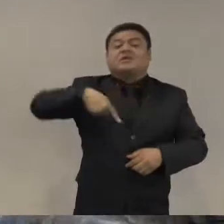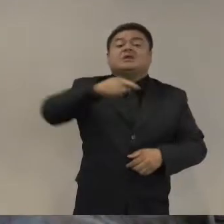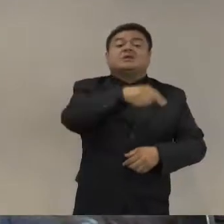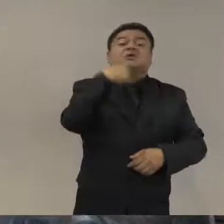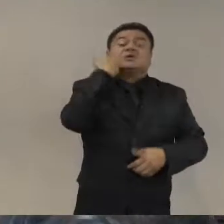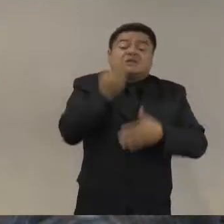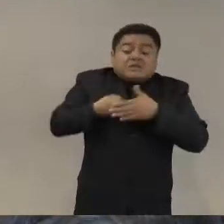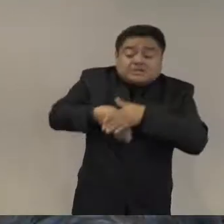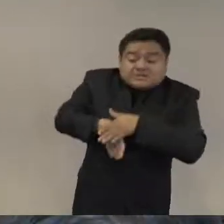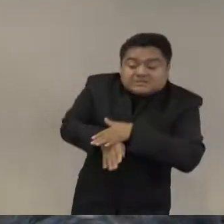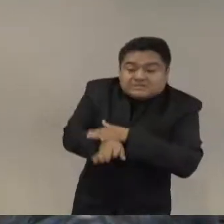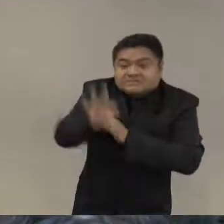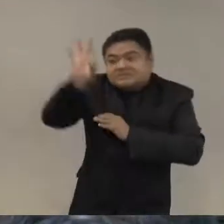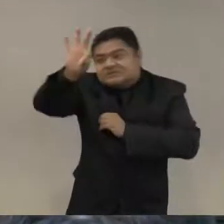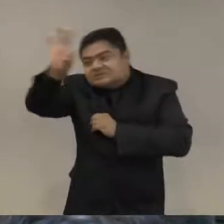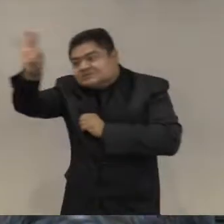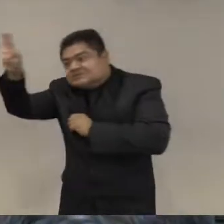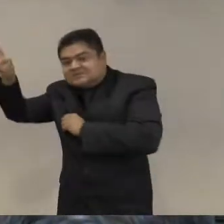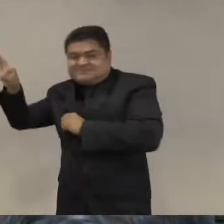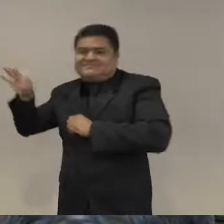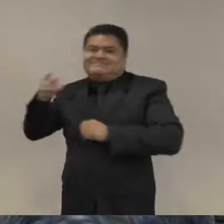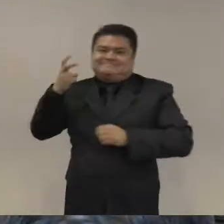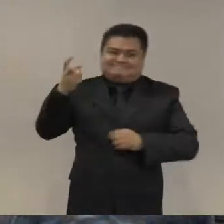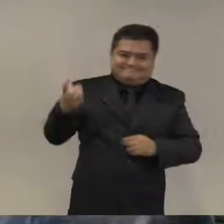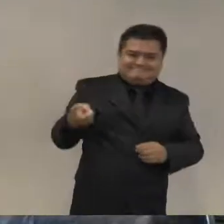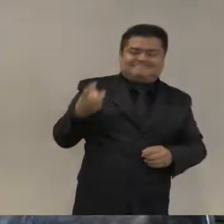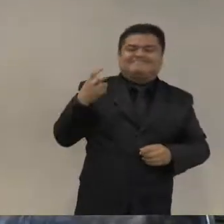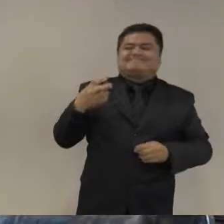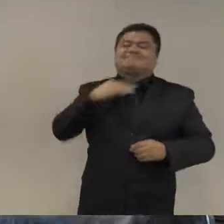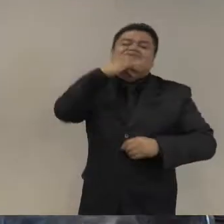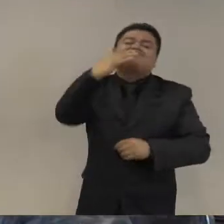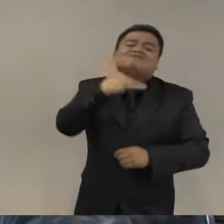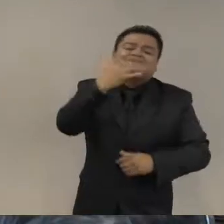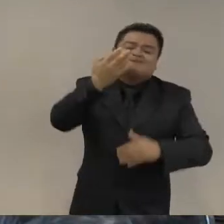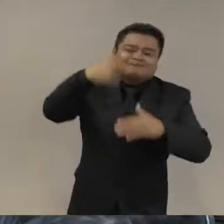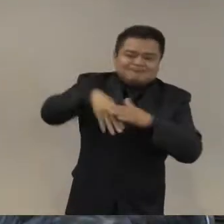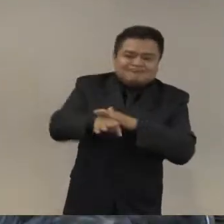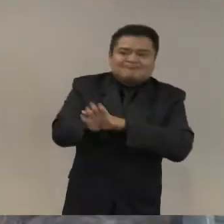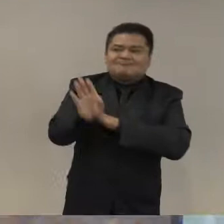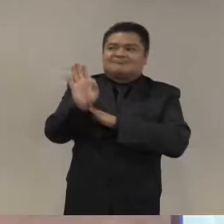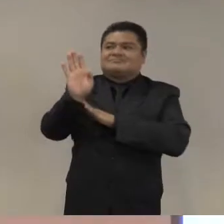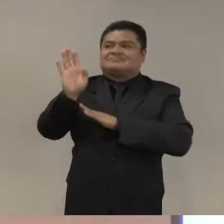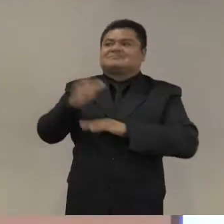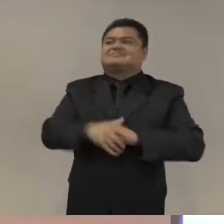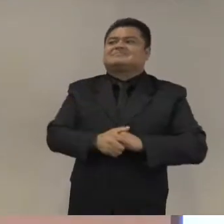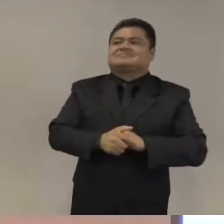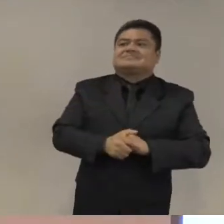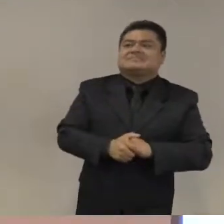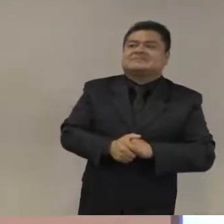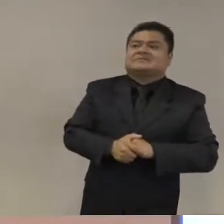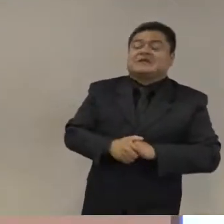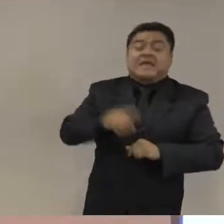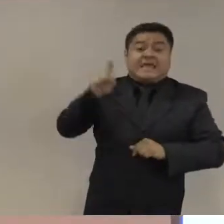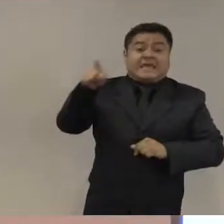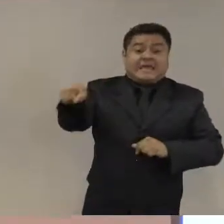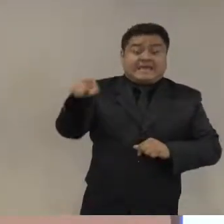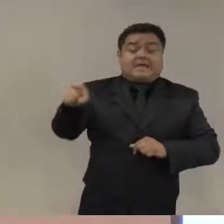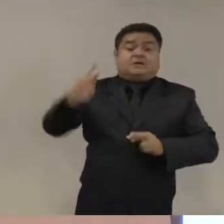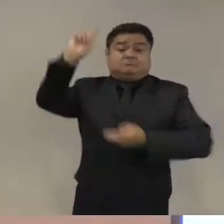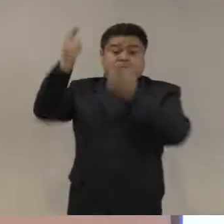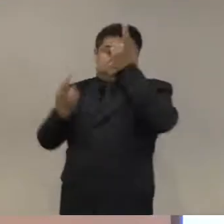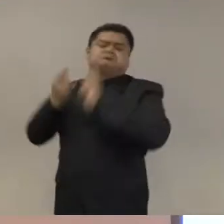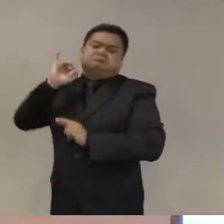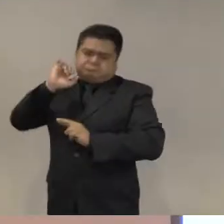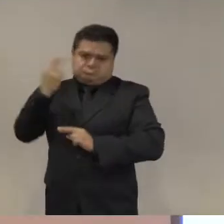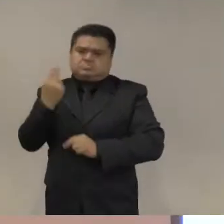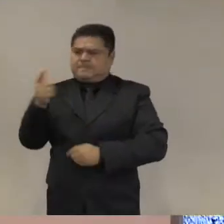Una insurgencia ofrece plomo, pero un enemigo que ofrece plato o plomo requiere una respuesta mucho más sofisticada.